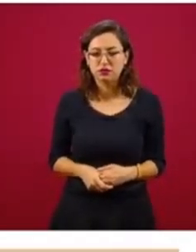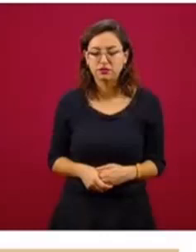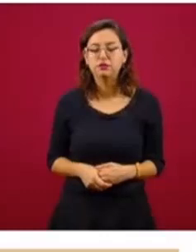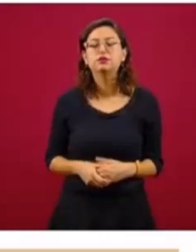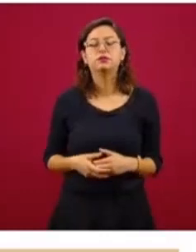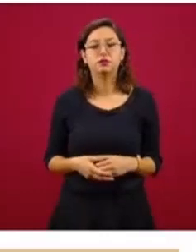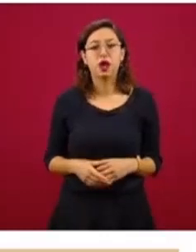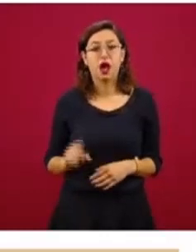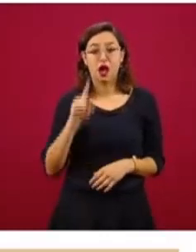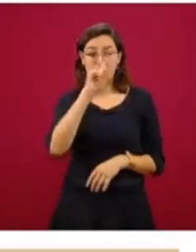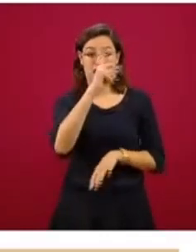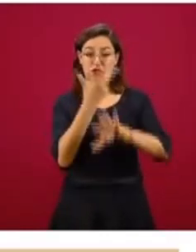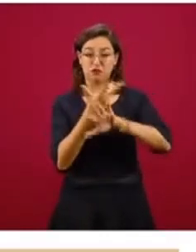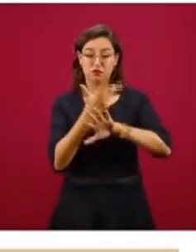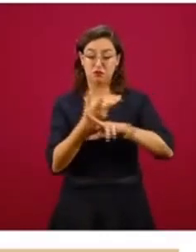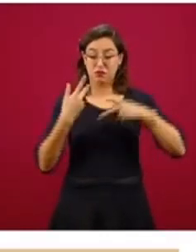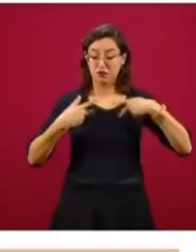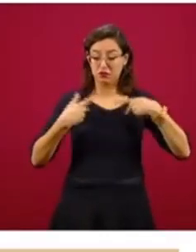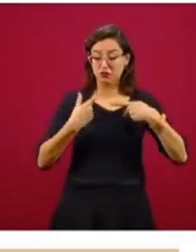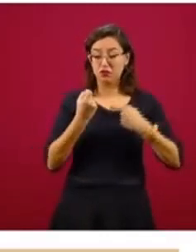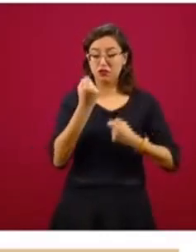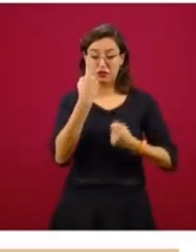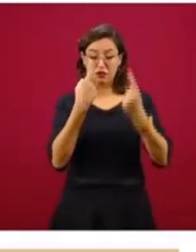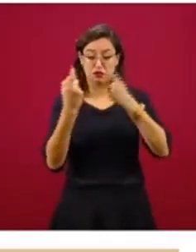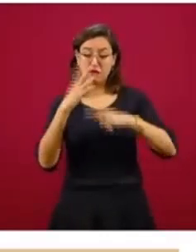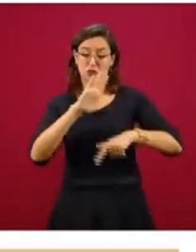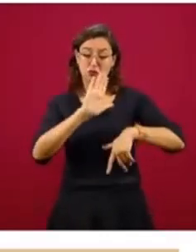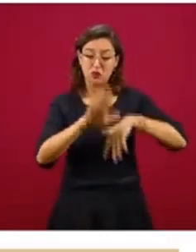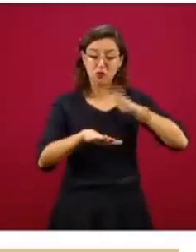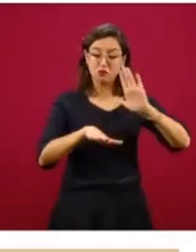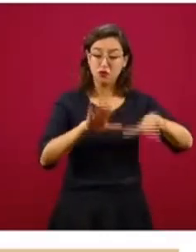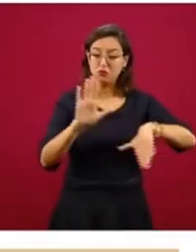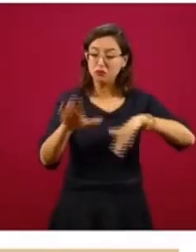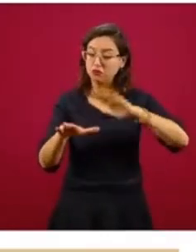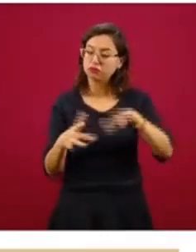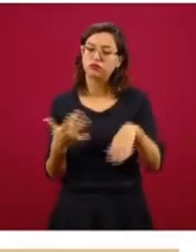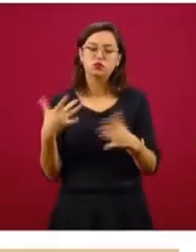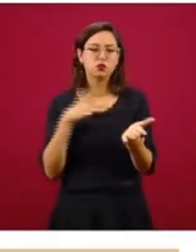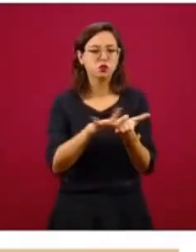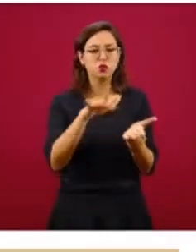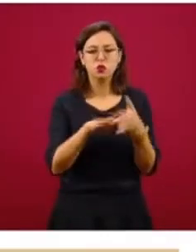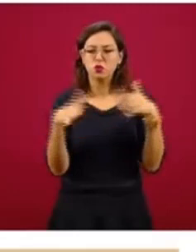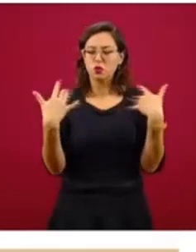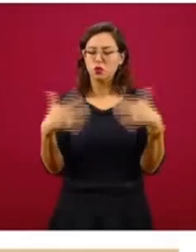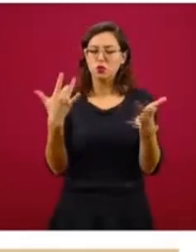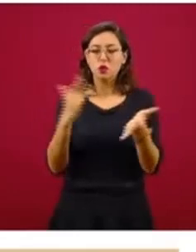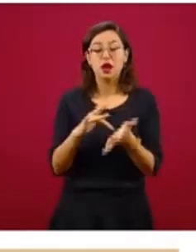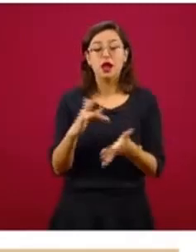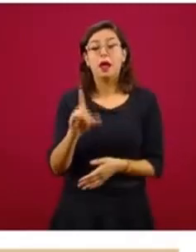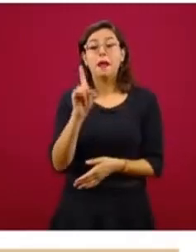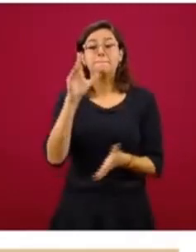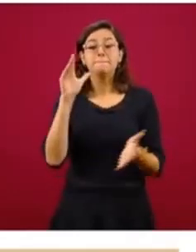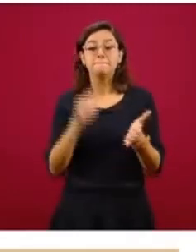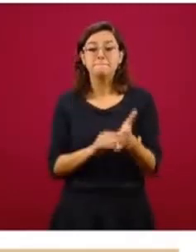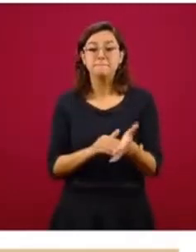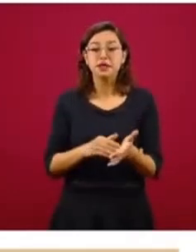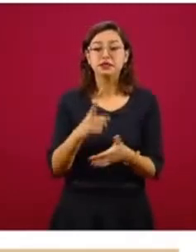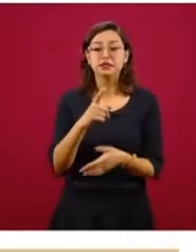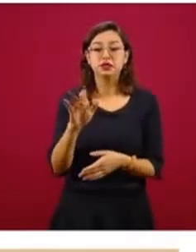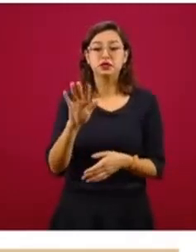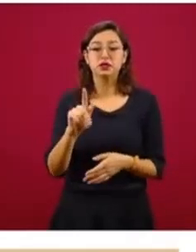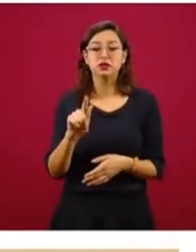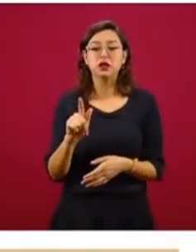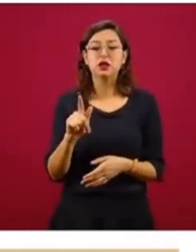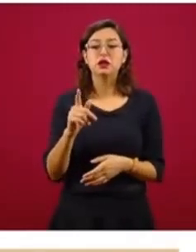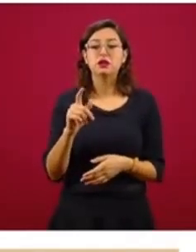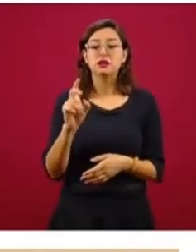queridos en esta pandemia en Nueva York. Estamos en contacto con mil 134 familias que han pasado por este